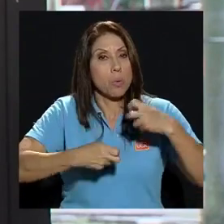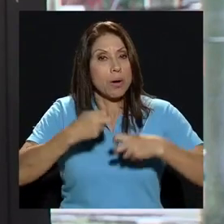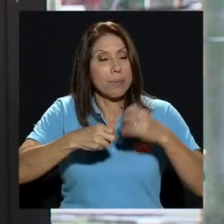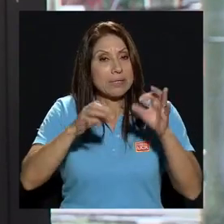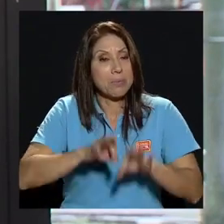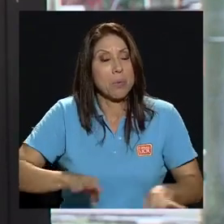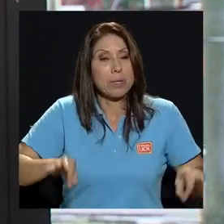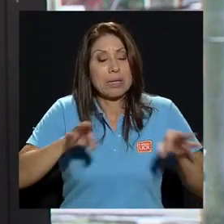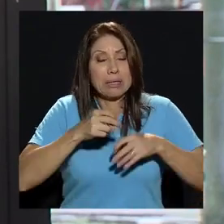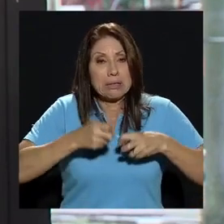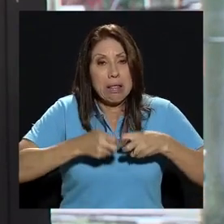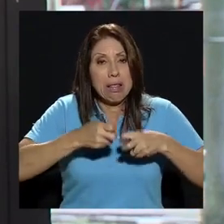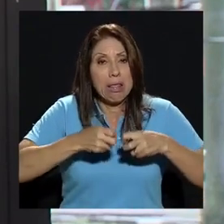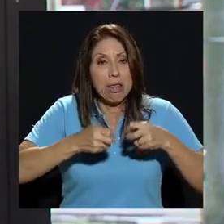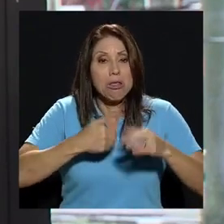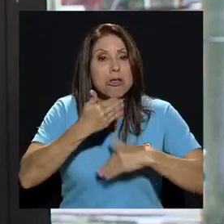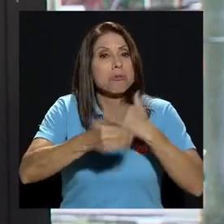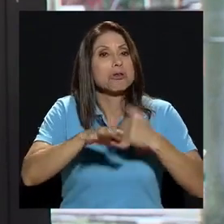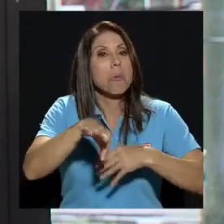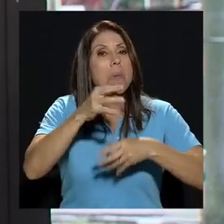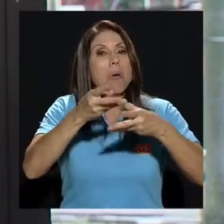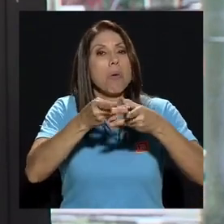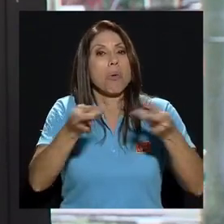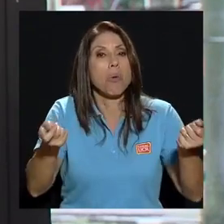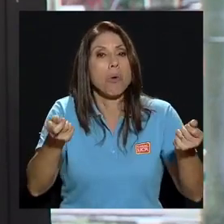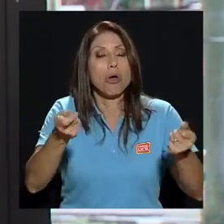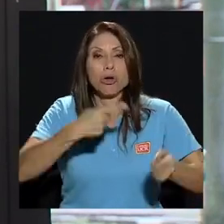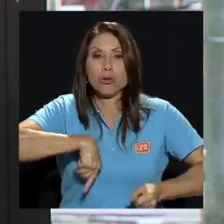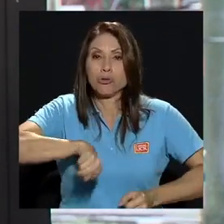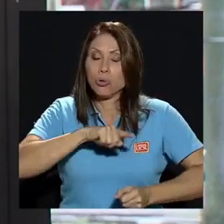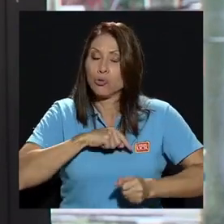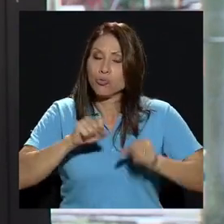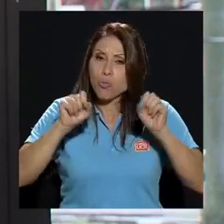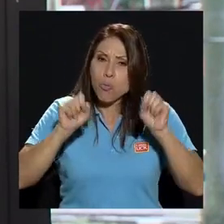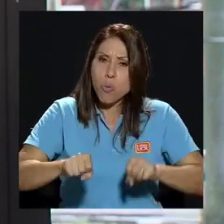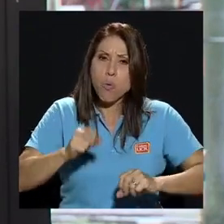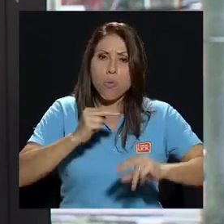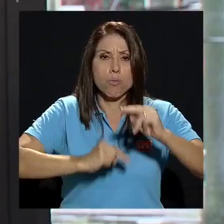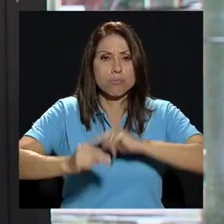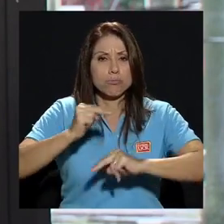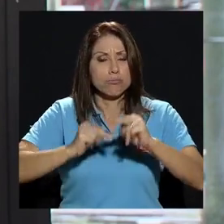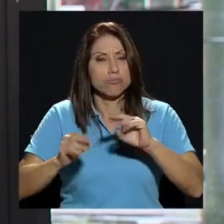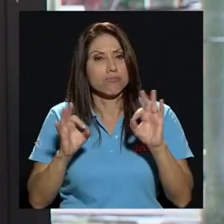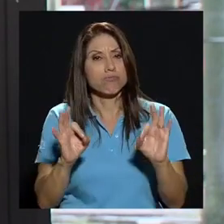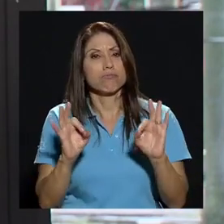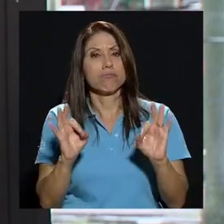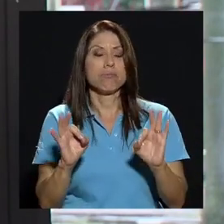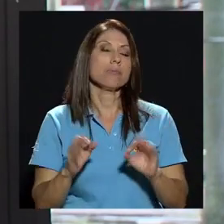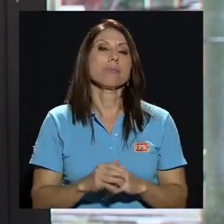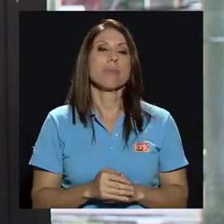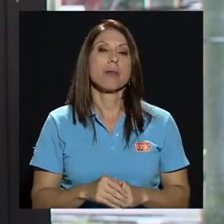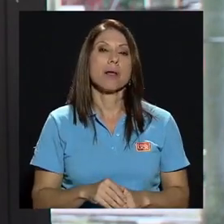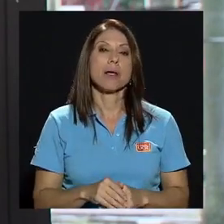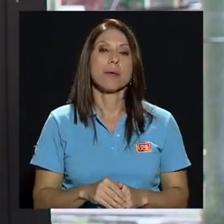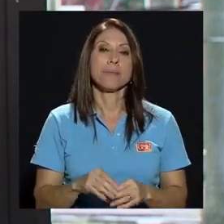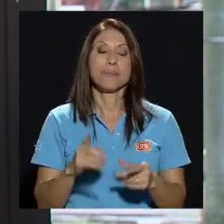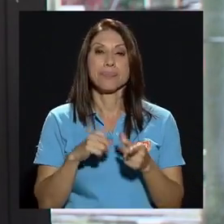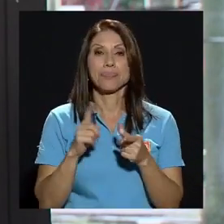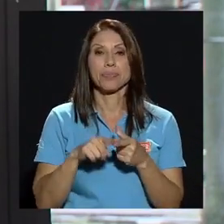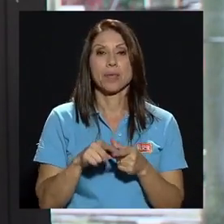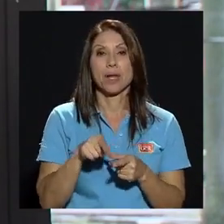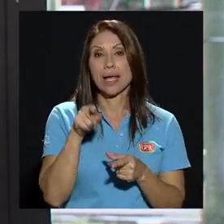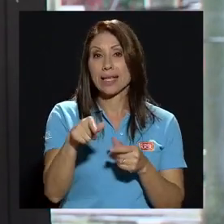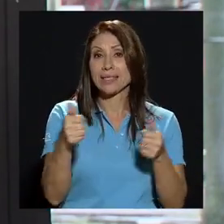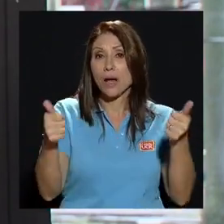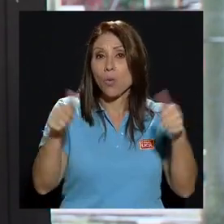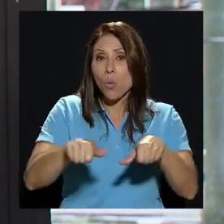tenemos mucha capacidad de negociación y eso es muy importante entonces este acuerdo pues